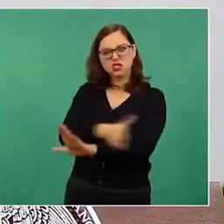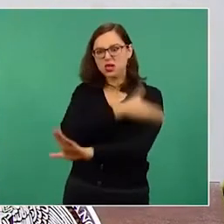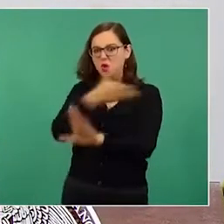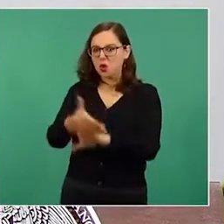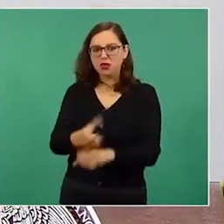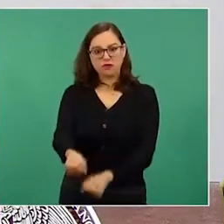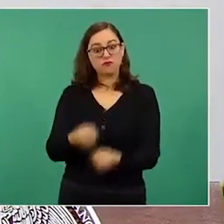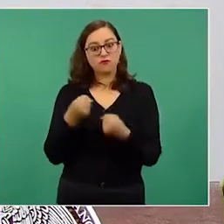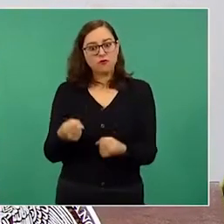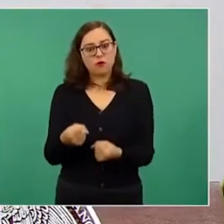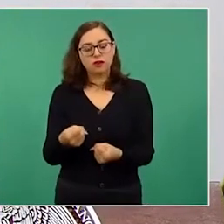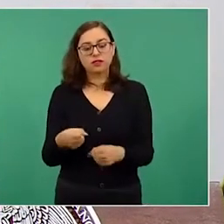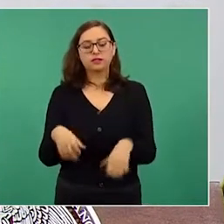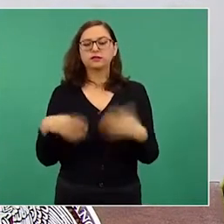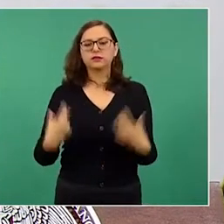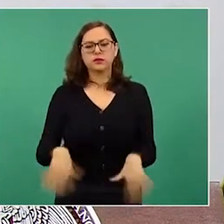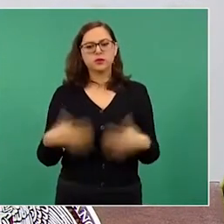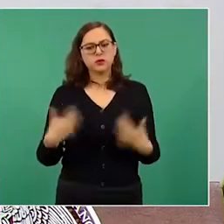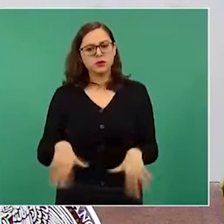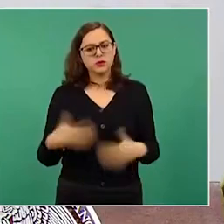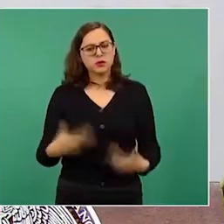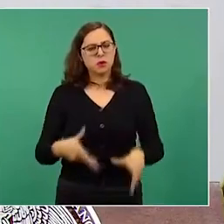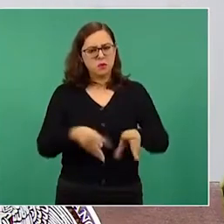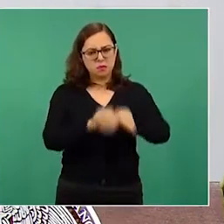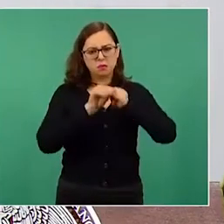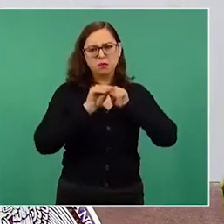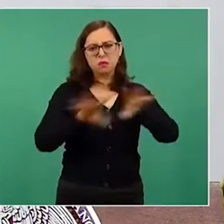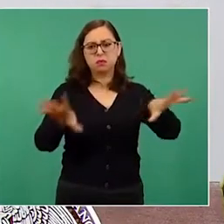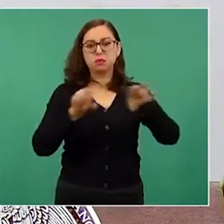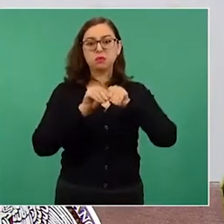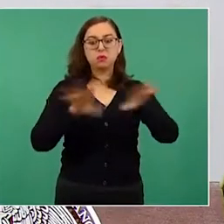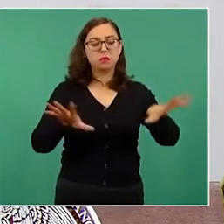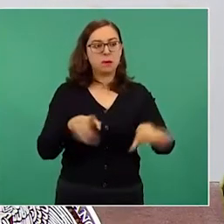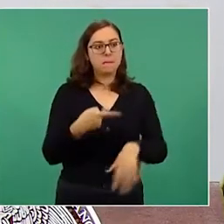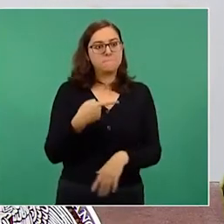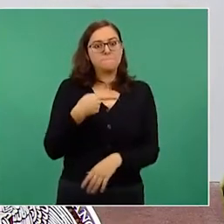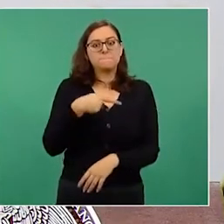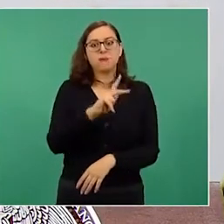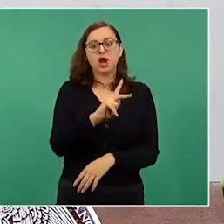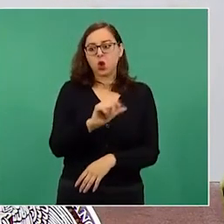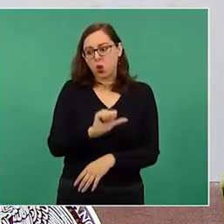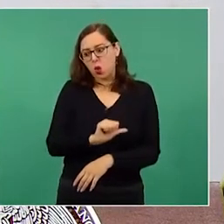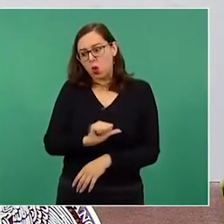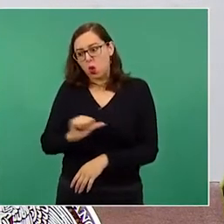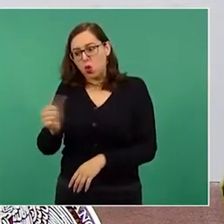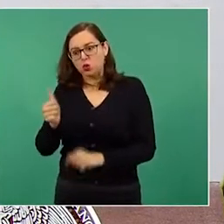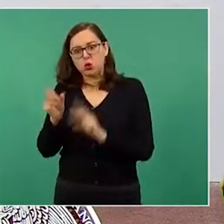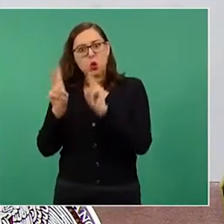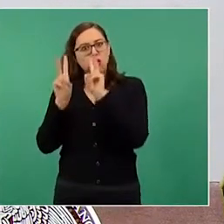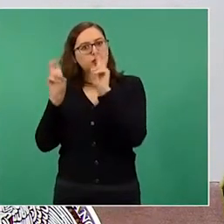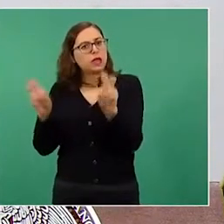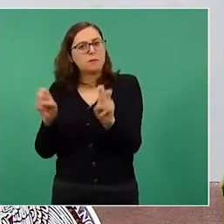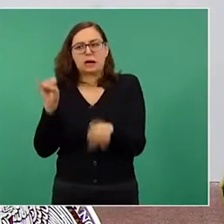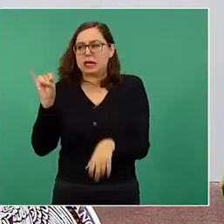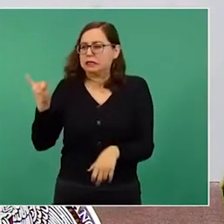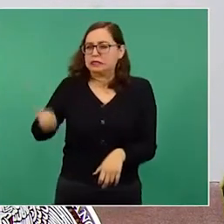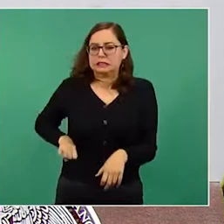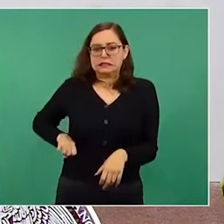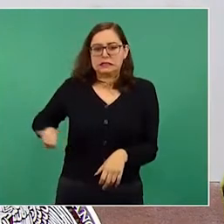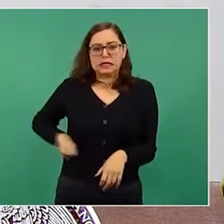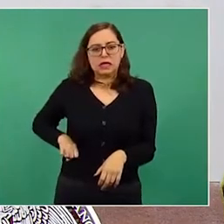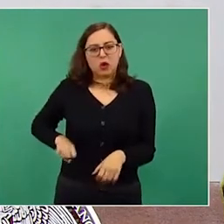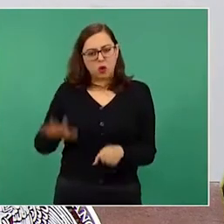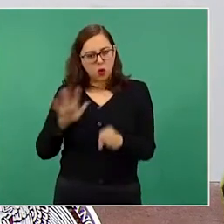llama la atención que se guarde silencio o apenas se comenta una noticia de interés del pueblo de México, la